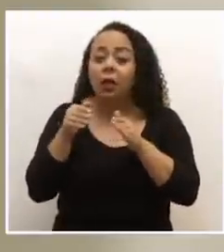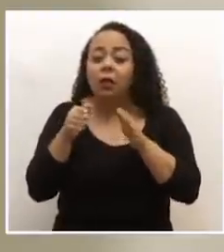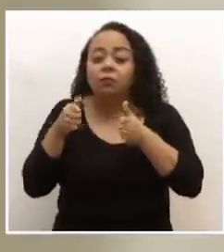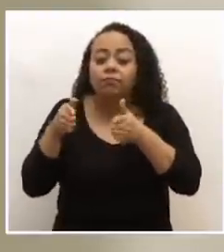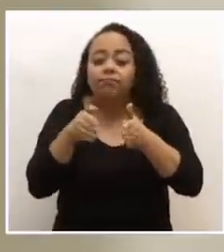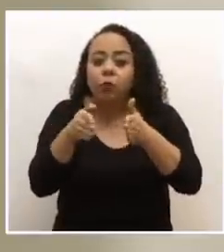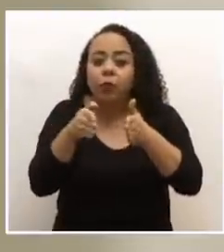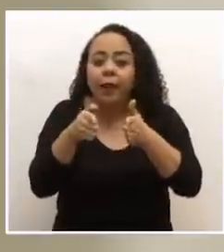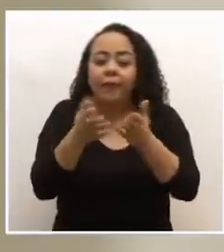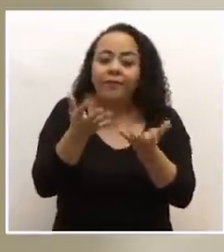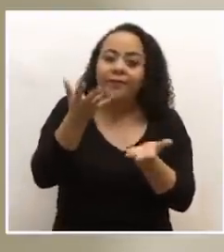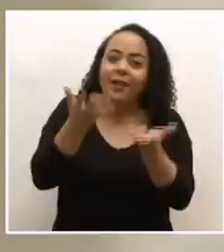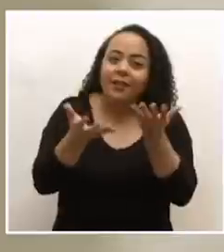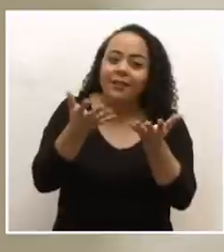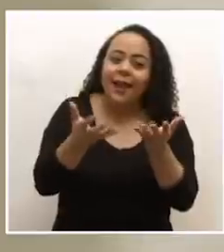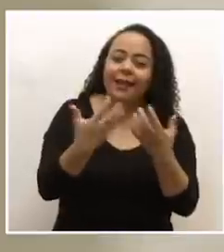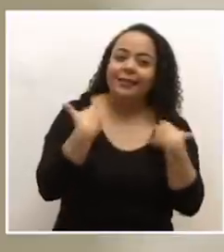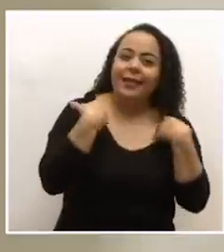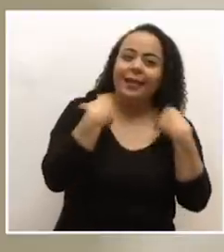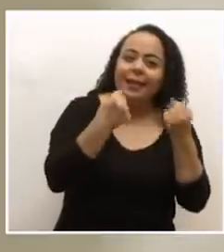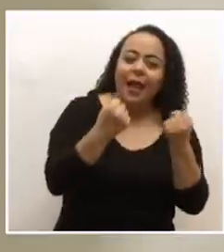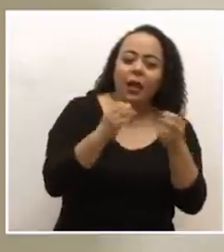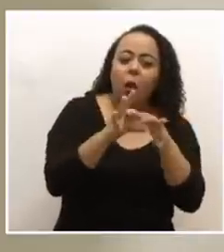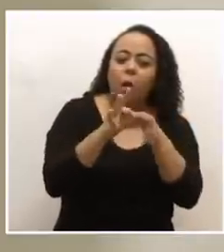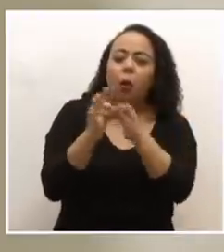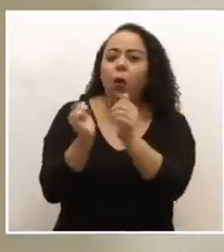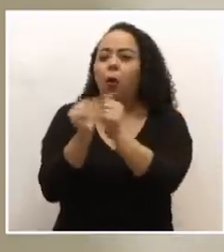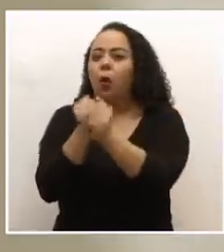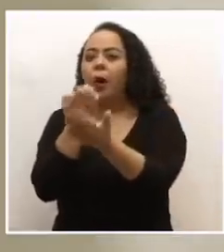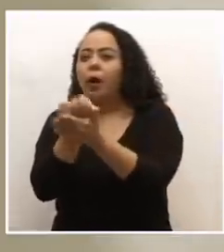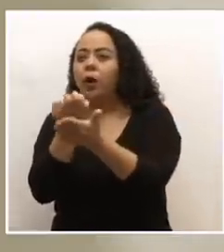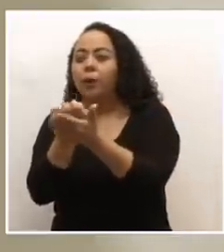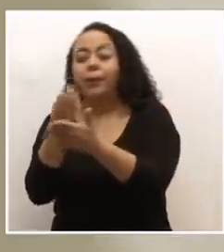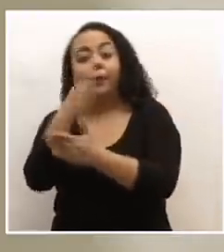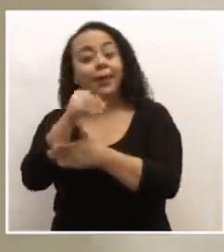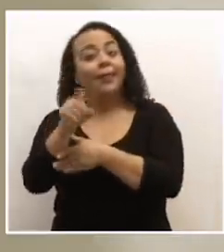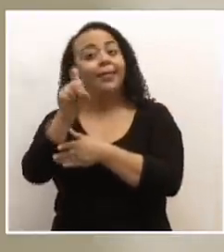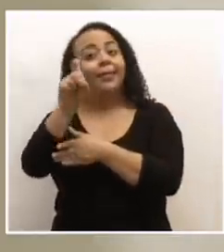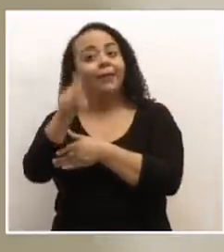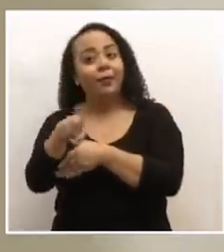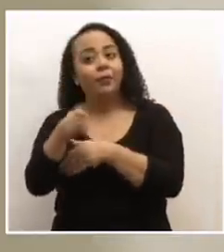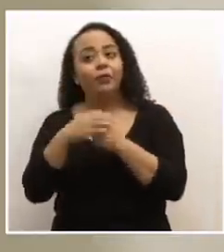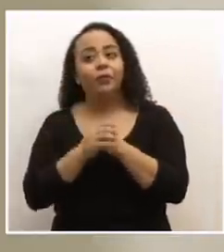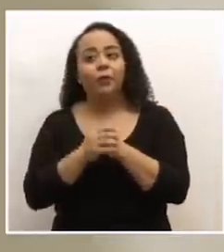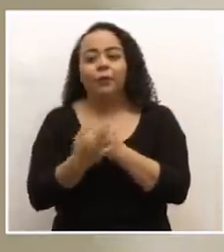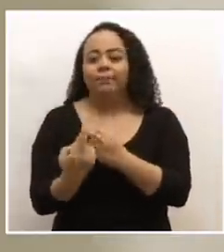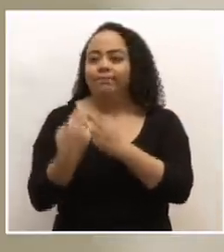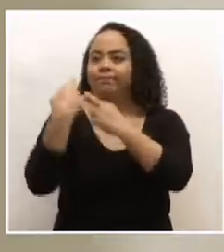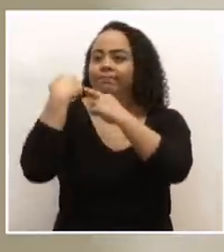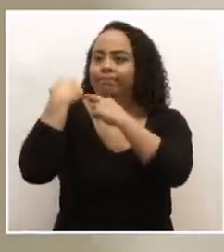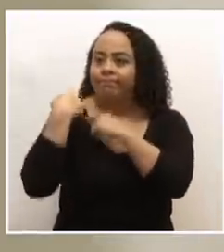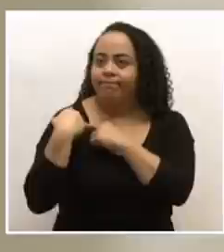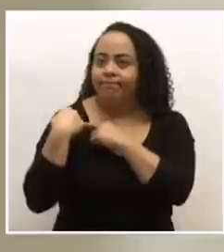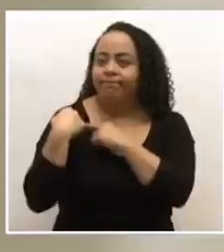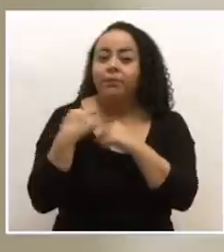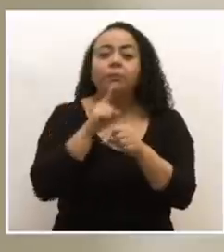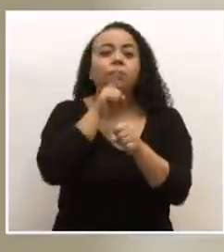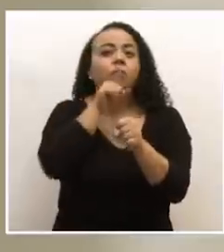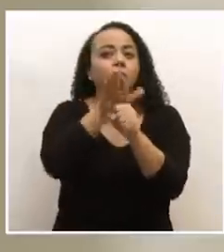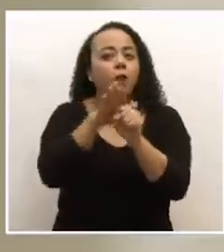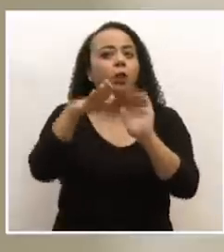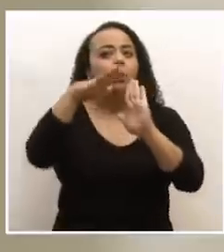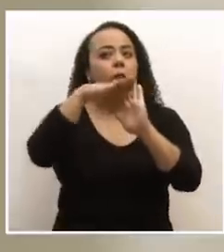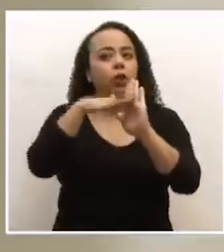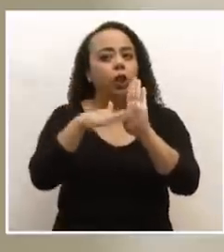balancear entre lo sanitario y lo económico y que tenemos que ir siendo muy responsables, justamente, cumpliendo los